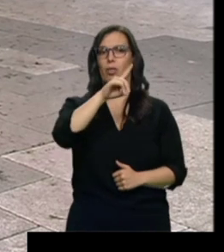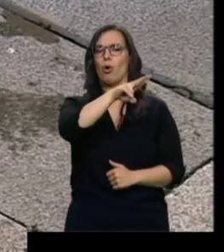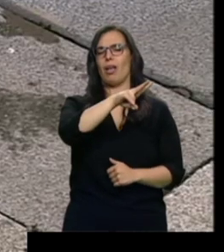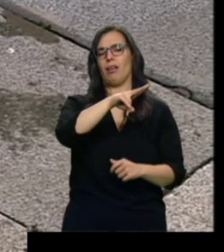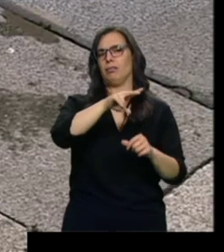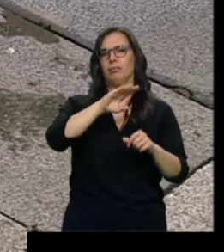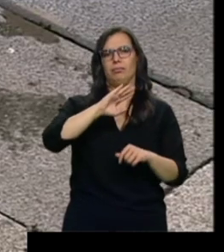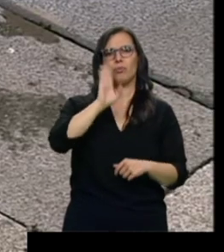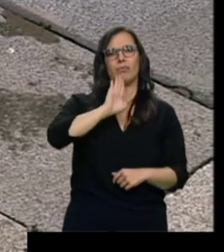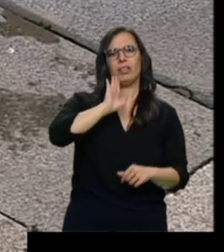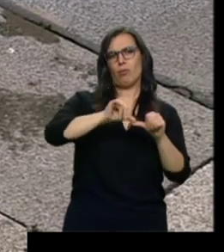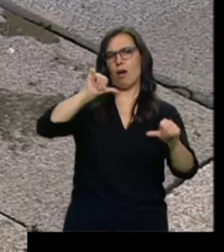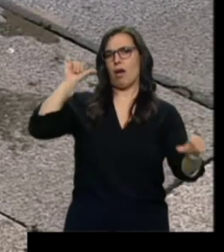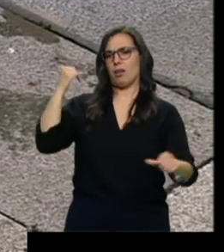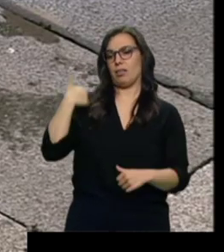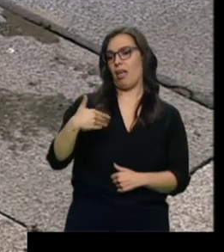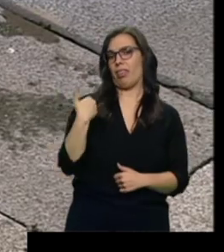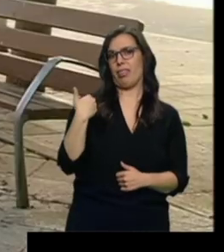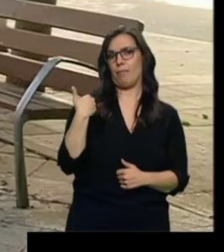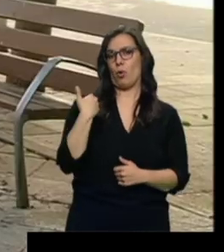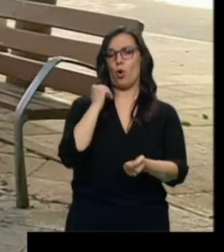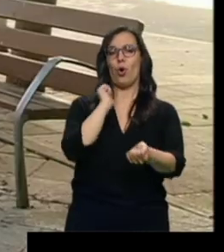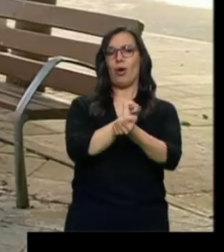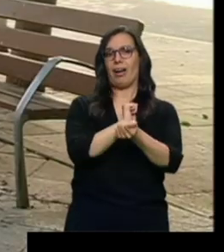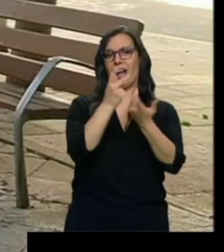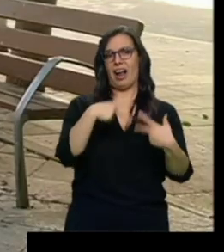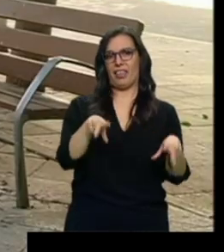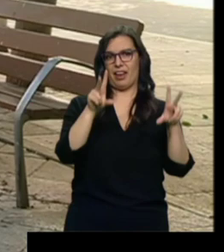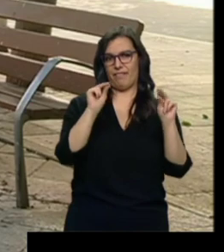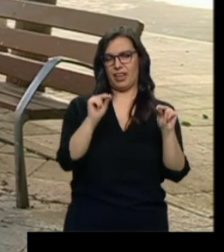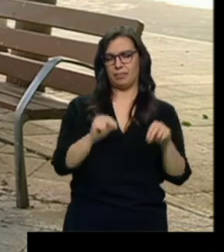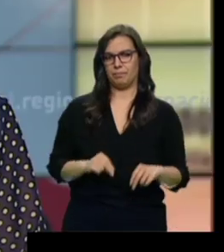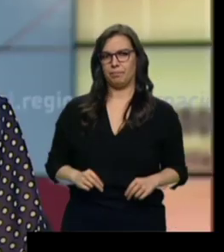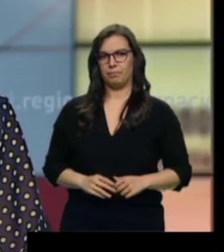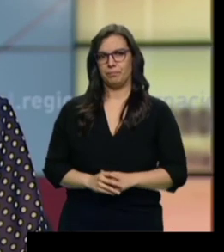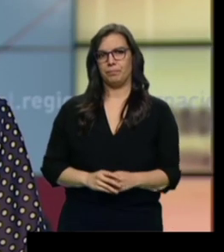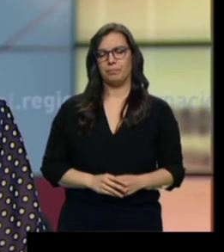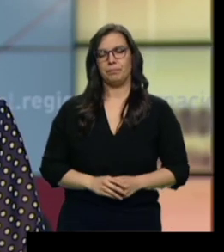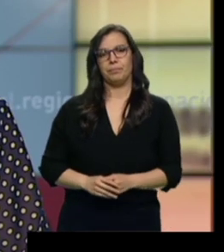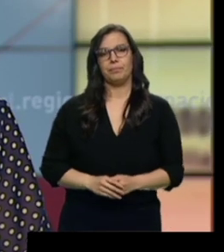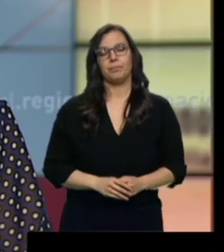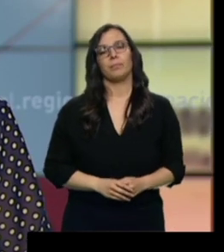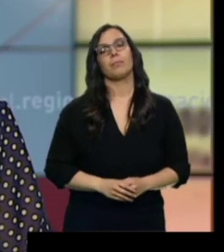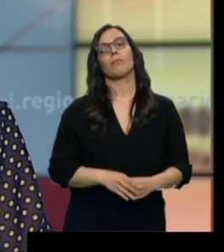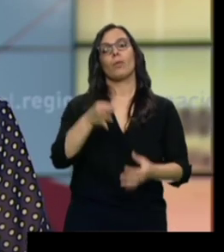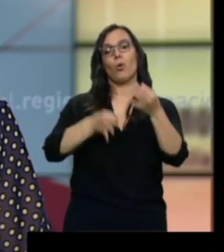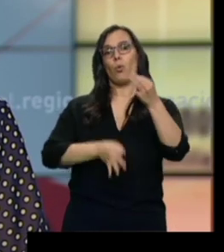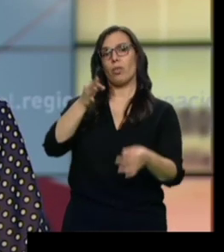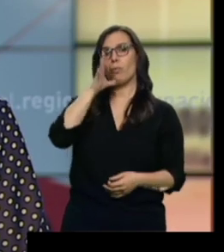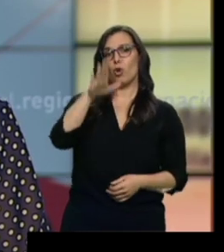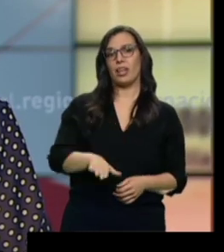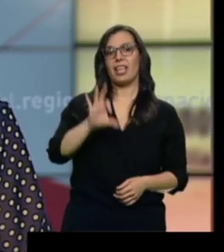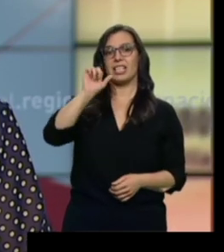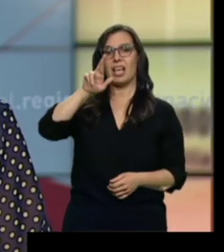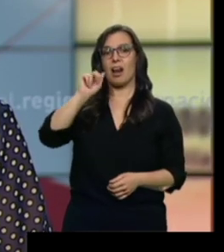amplio historial delictivo y había abandonado recientemente la cárcel Salmantina de Topas. En el juicio por la pequeña Sara hoy